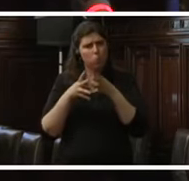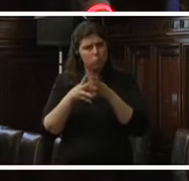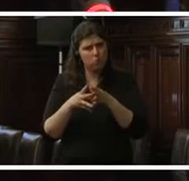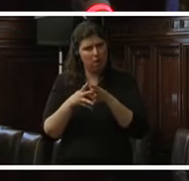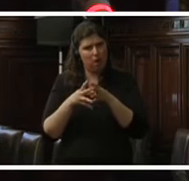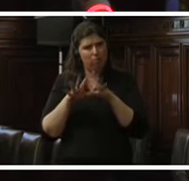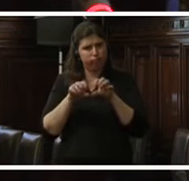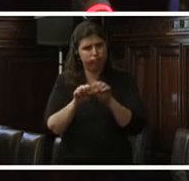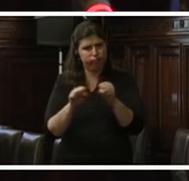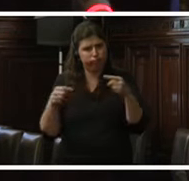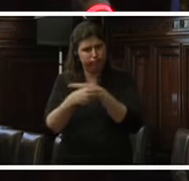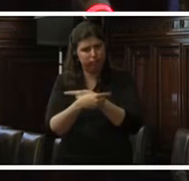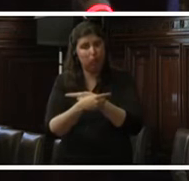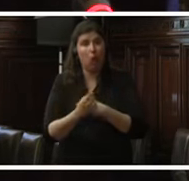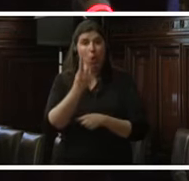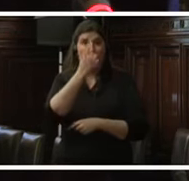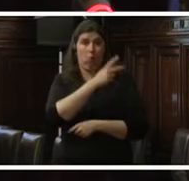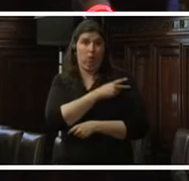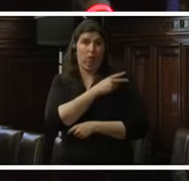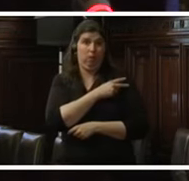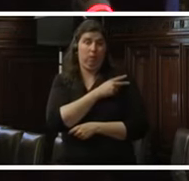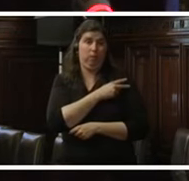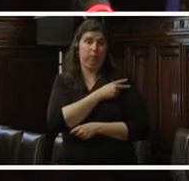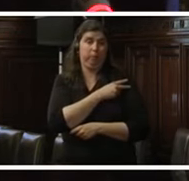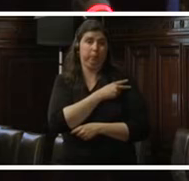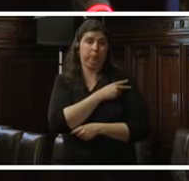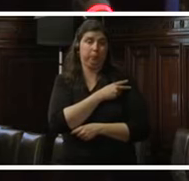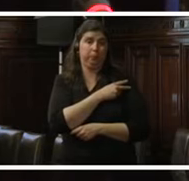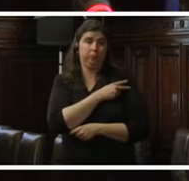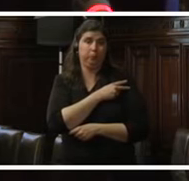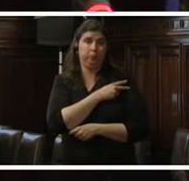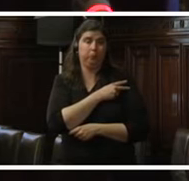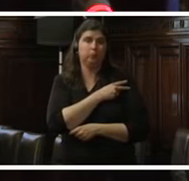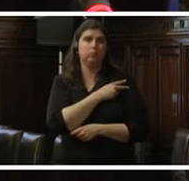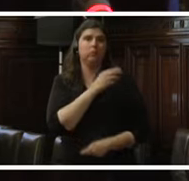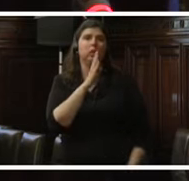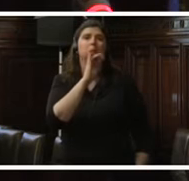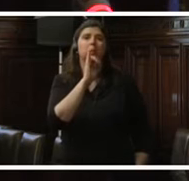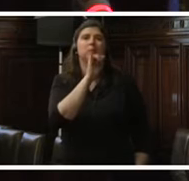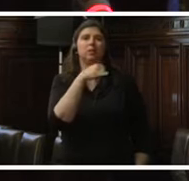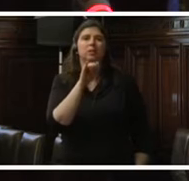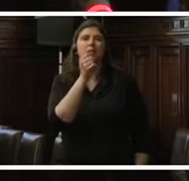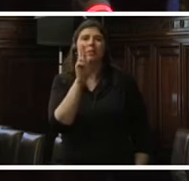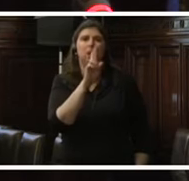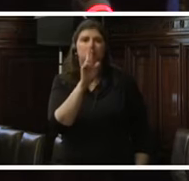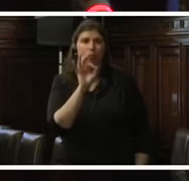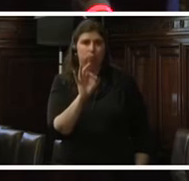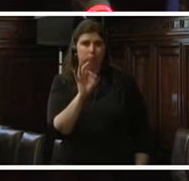jefes de los encomenderos, Gonzalo Pizarro, tenía un